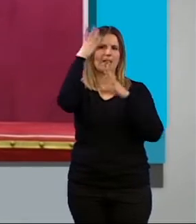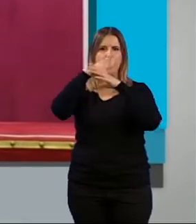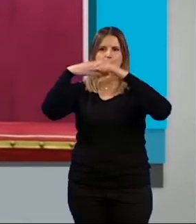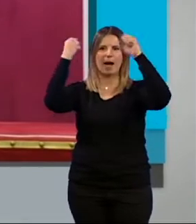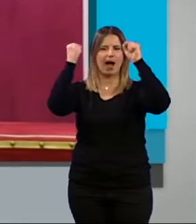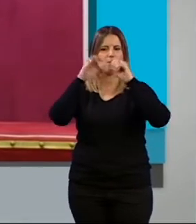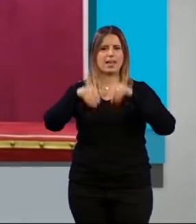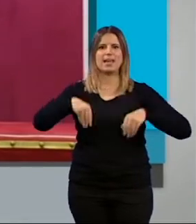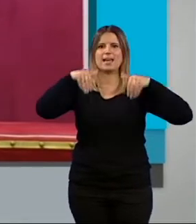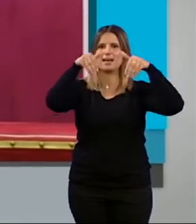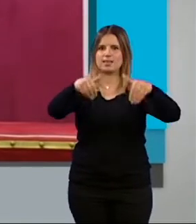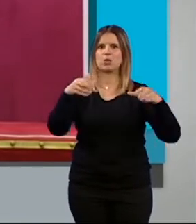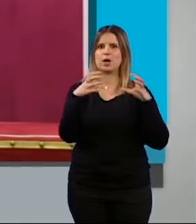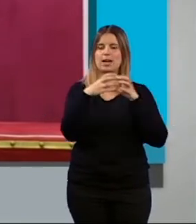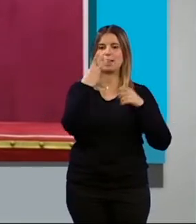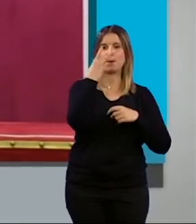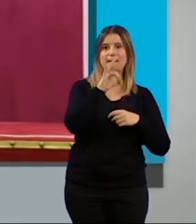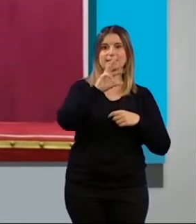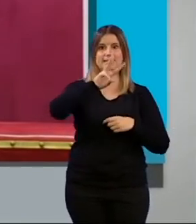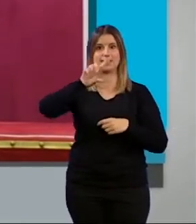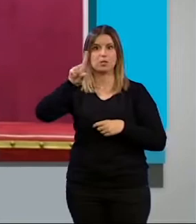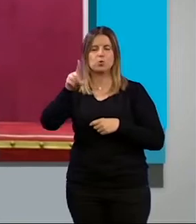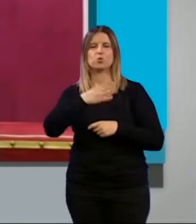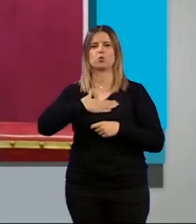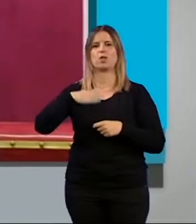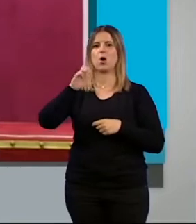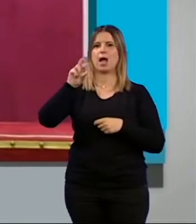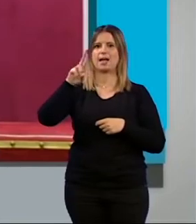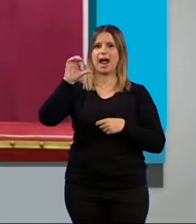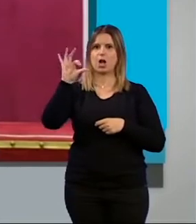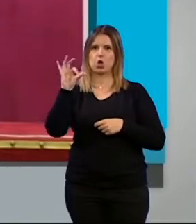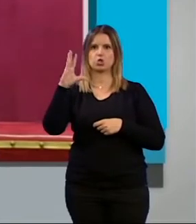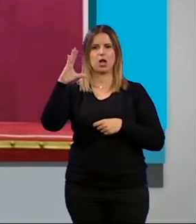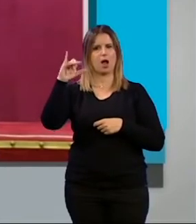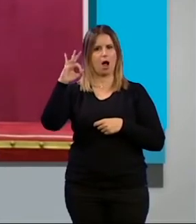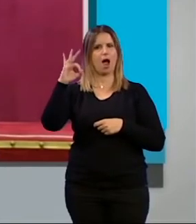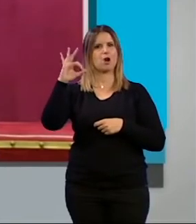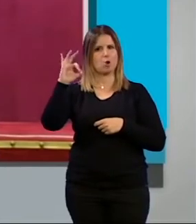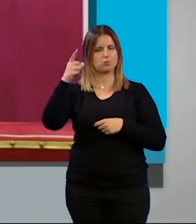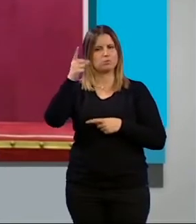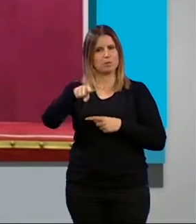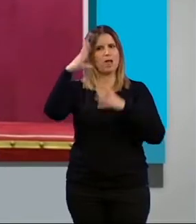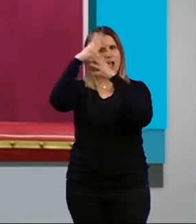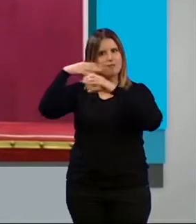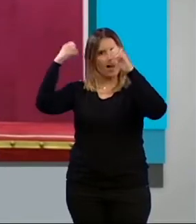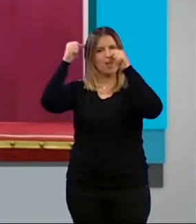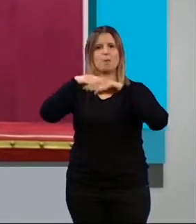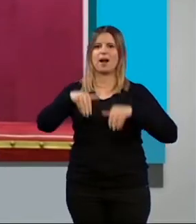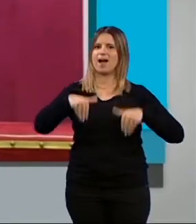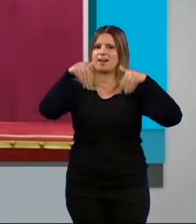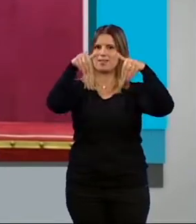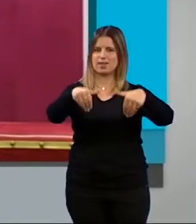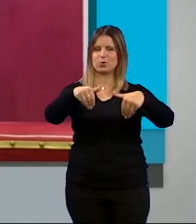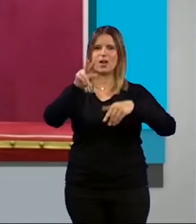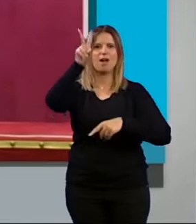la candidatura de Granada 2031 pues que Carlos Cano también sea otro embajador de lujo de esa candidatura y que sirva para poder